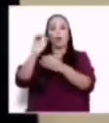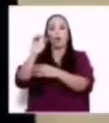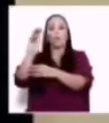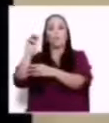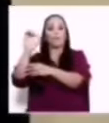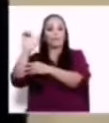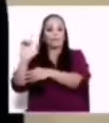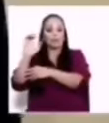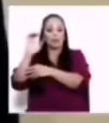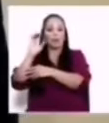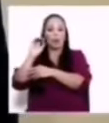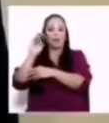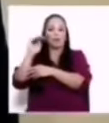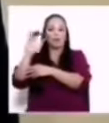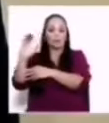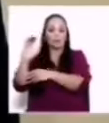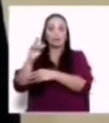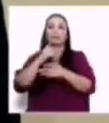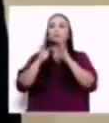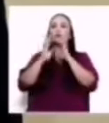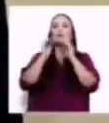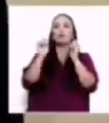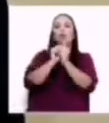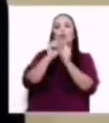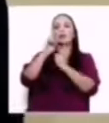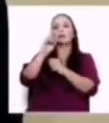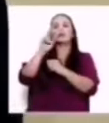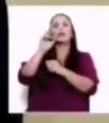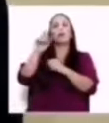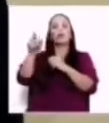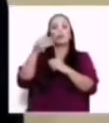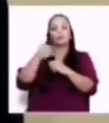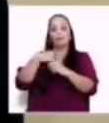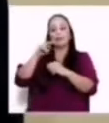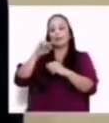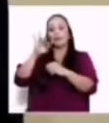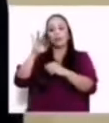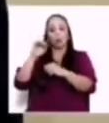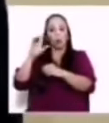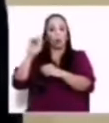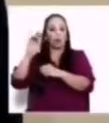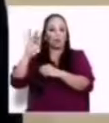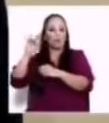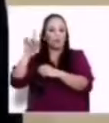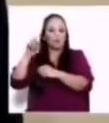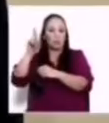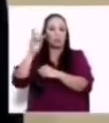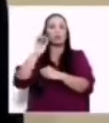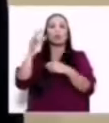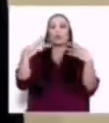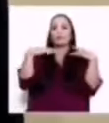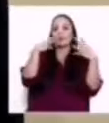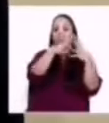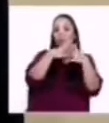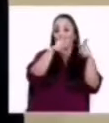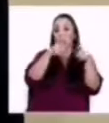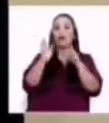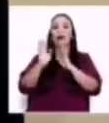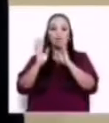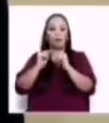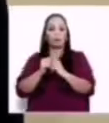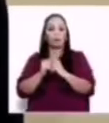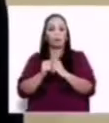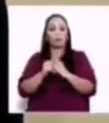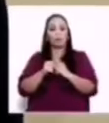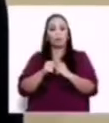estimadísimo colega, don Nito Cortizo, en Los Ángeles. Le dije que eso no es algo bueno porque